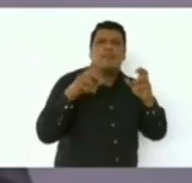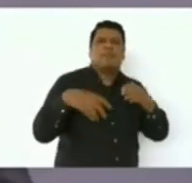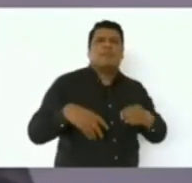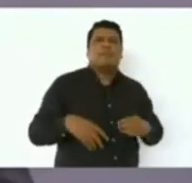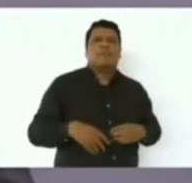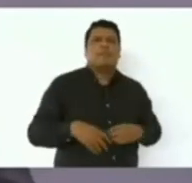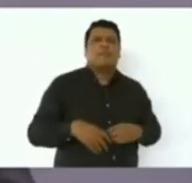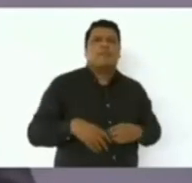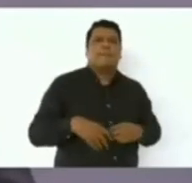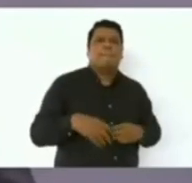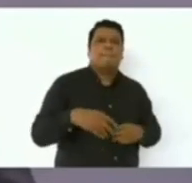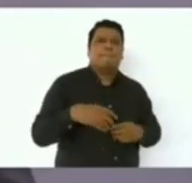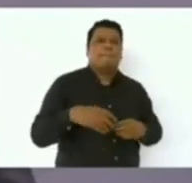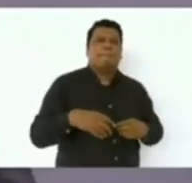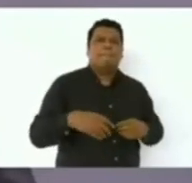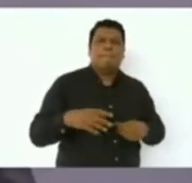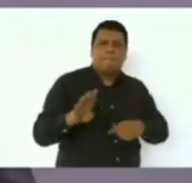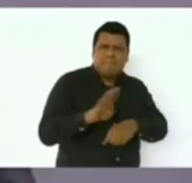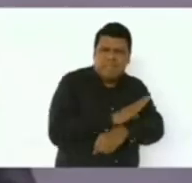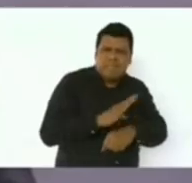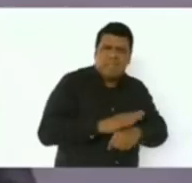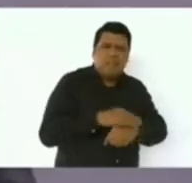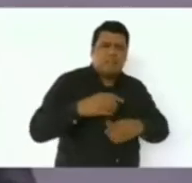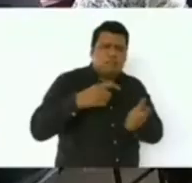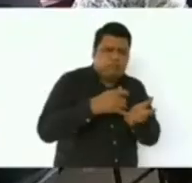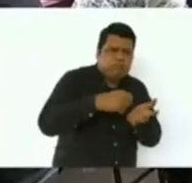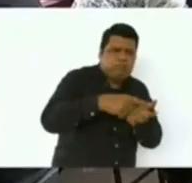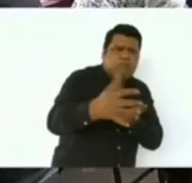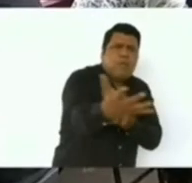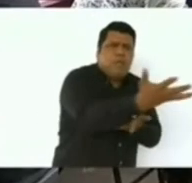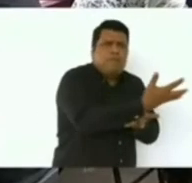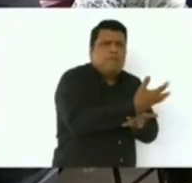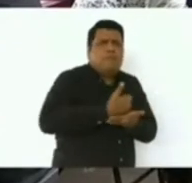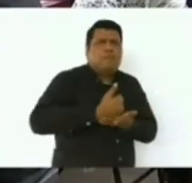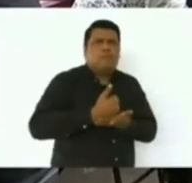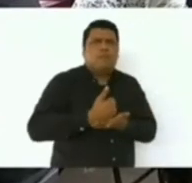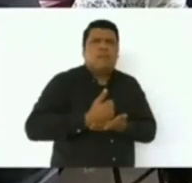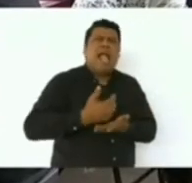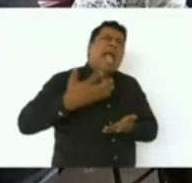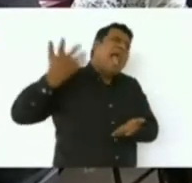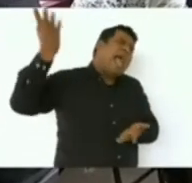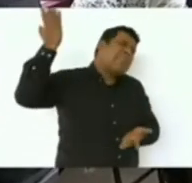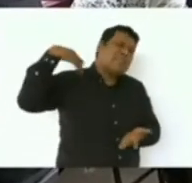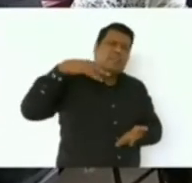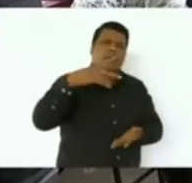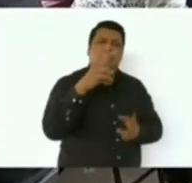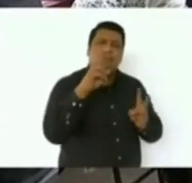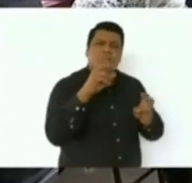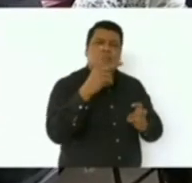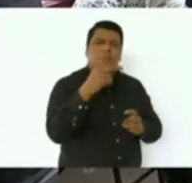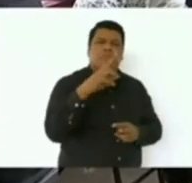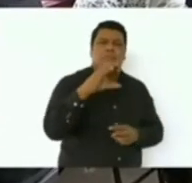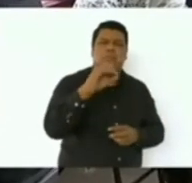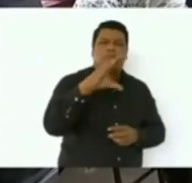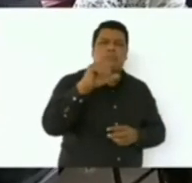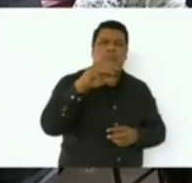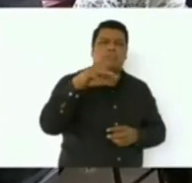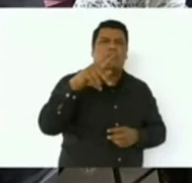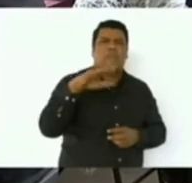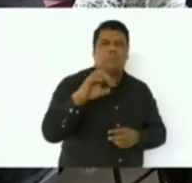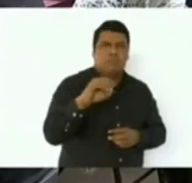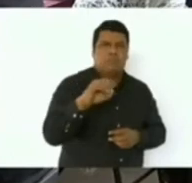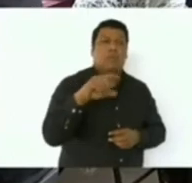Producción para el Bienestar, porque era el antiguo Procampo y no